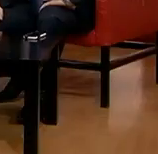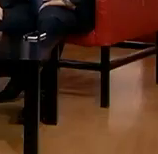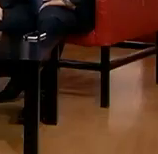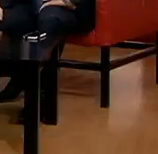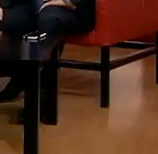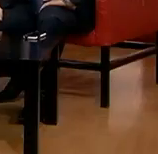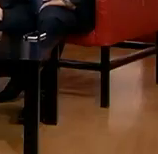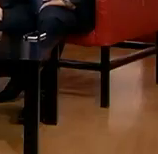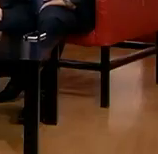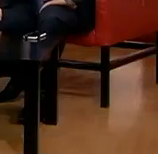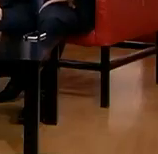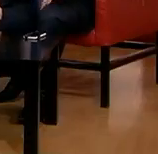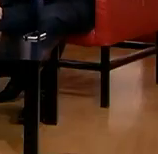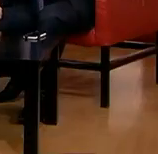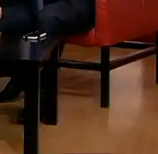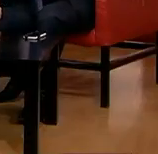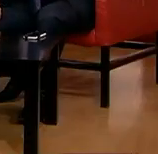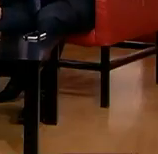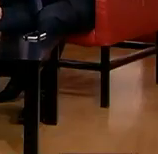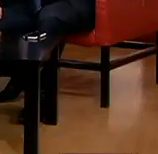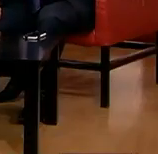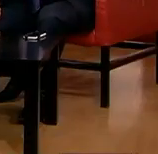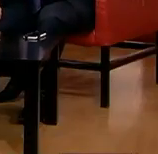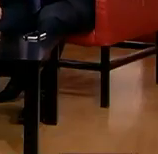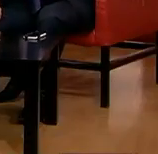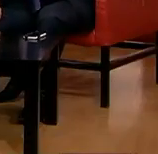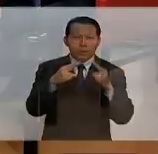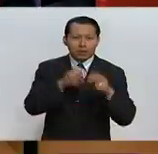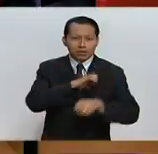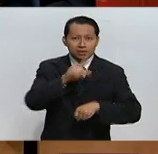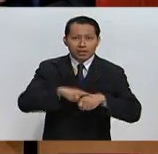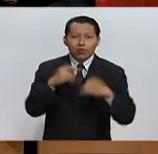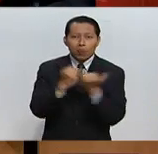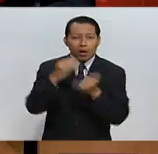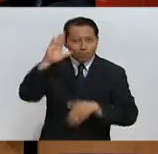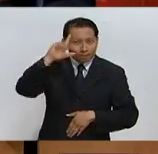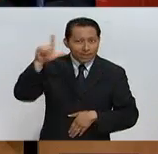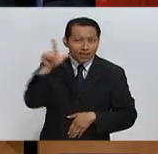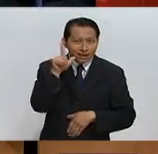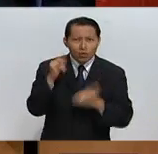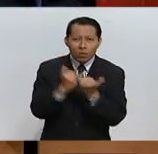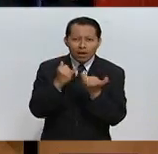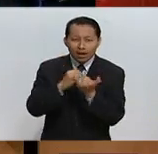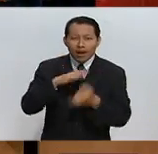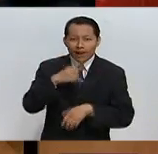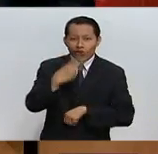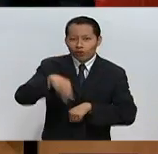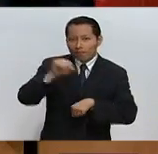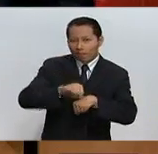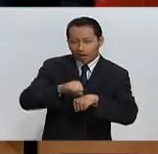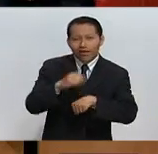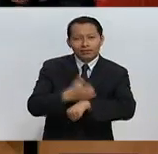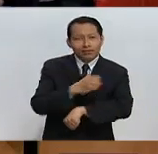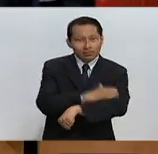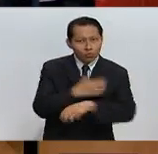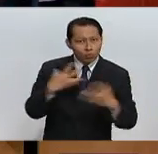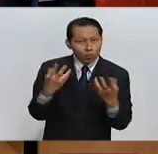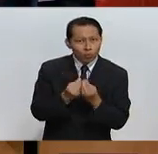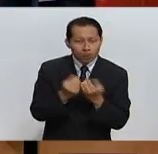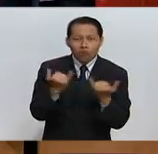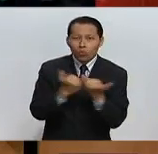Que pasen un excelente fin de semana. Nos despedimos de manera especial de Miguel González, quien estuvo estas dos semanas acompañándonos.